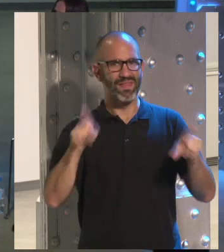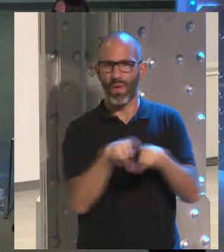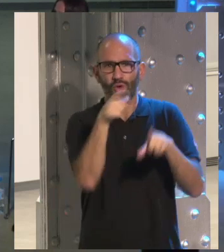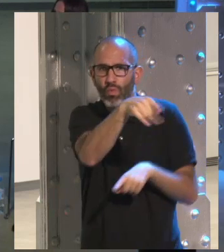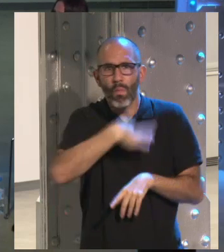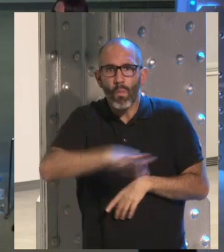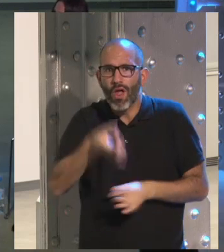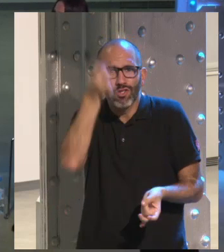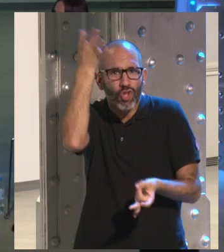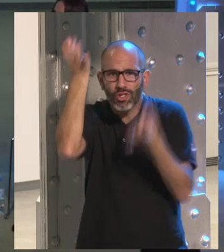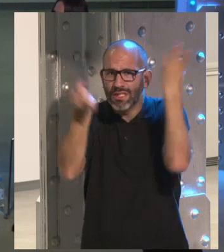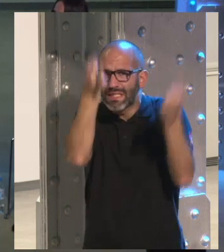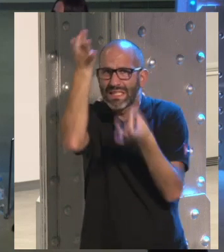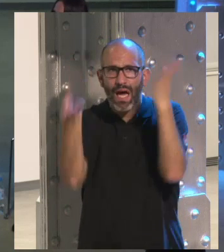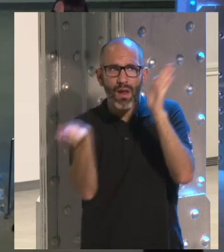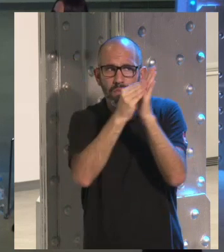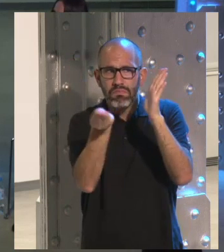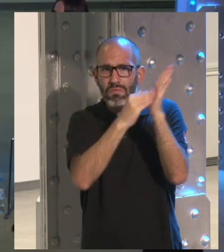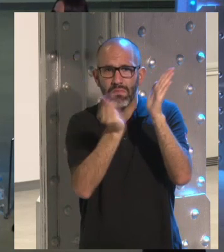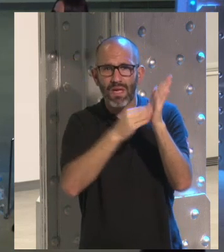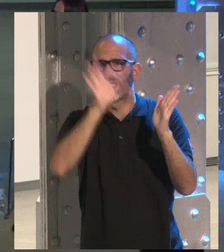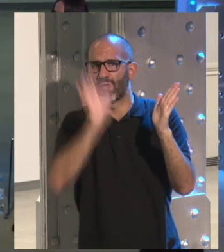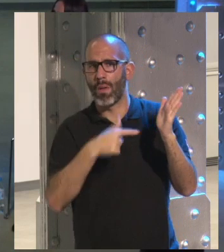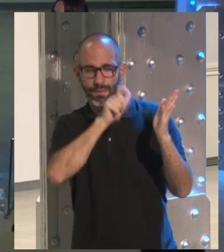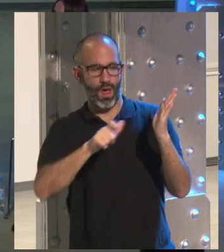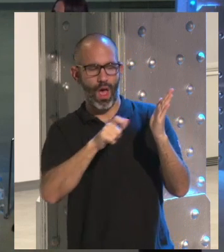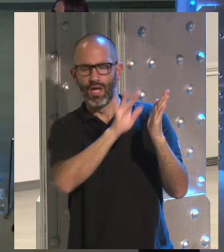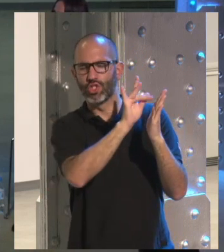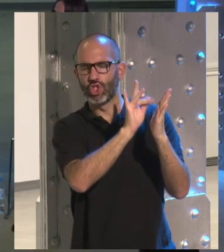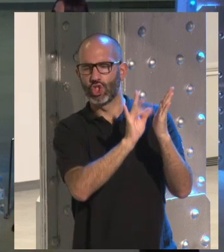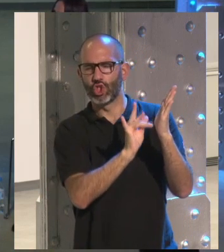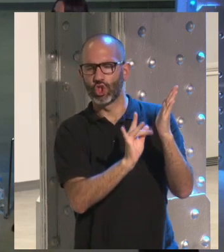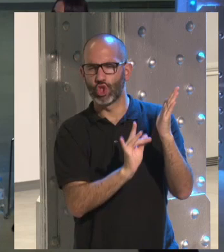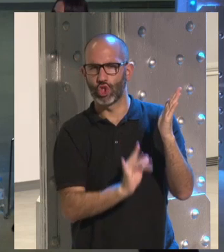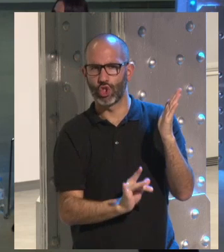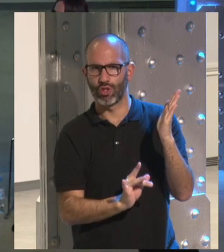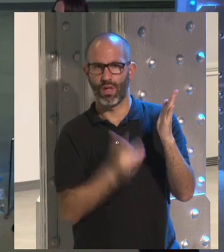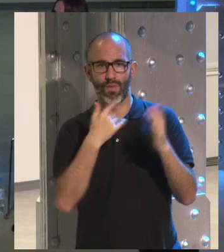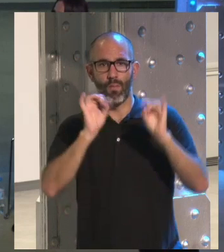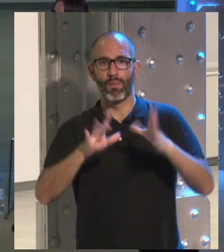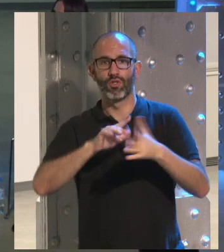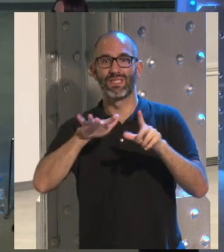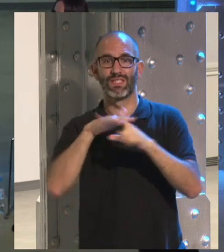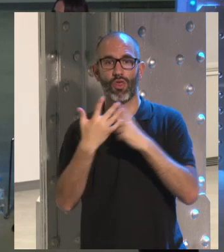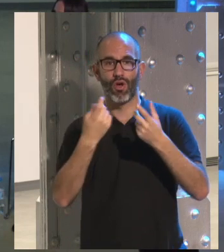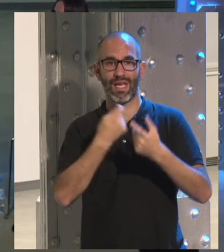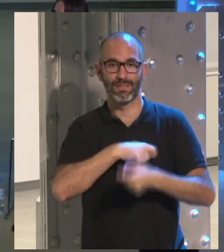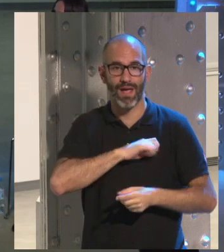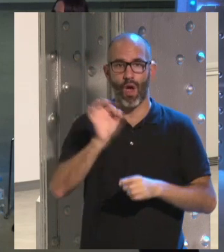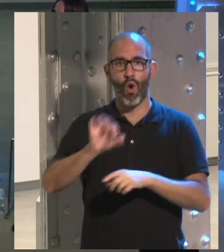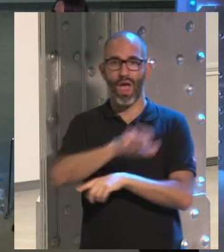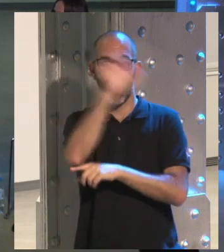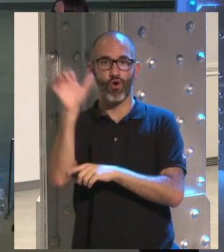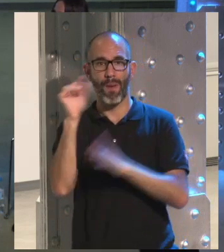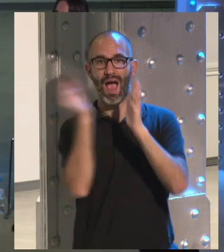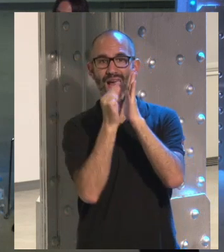cualquier tontería que la gente va a seguir diciendo que sí. Tú tienes un contrato. La situación en España, en Europa, es que las cláusulas